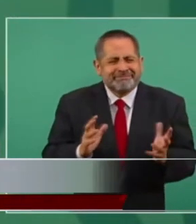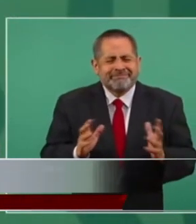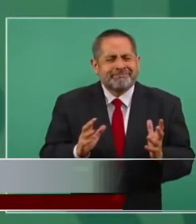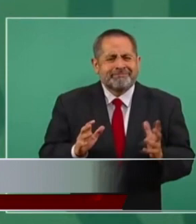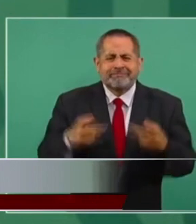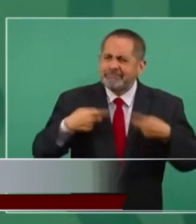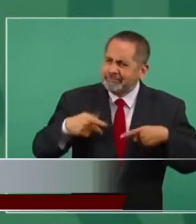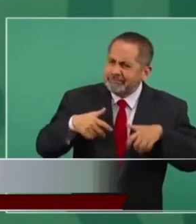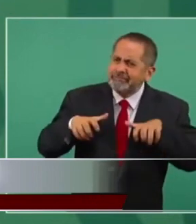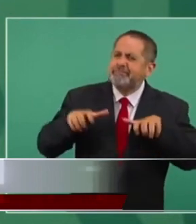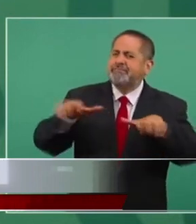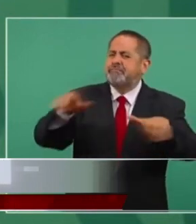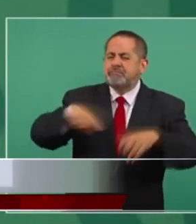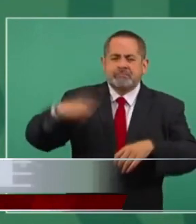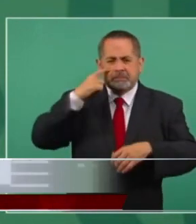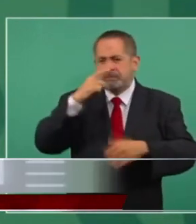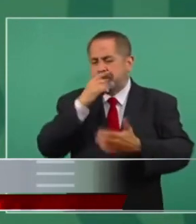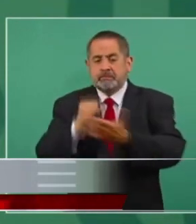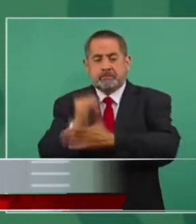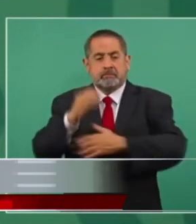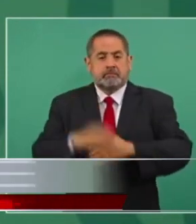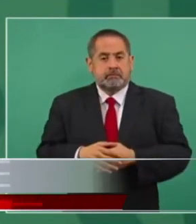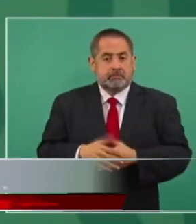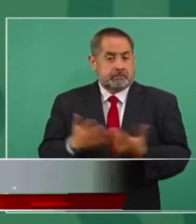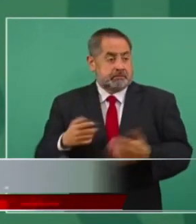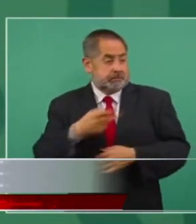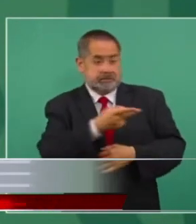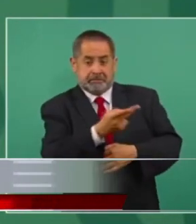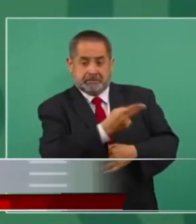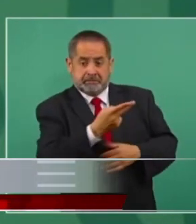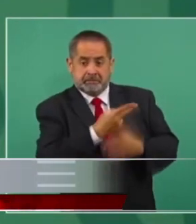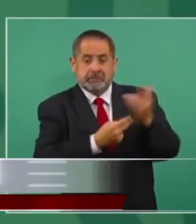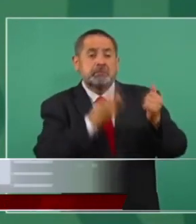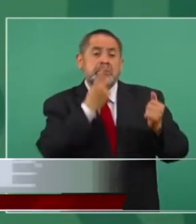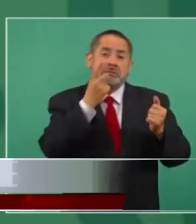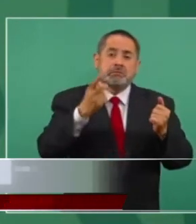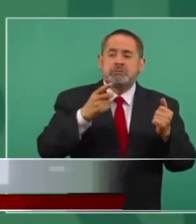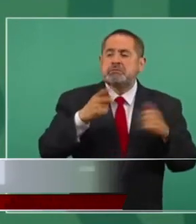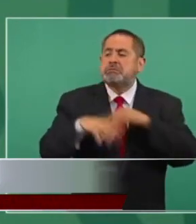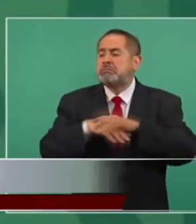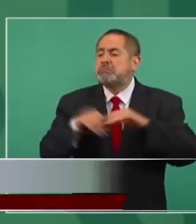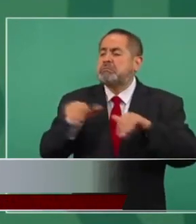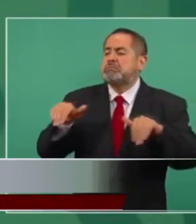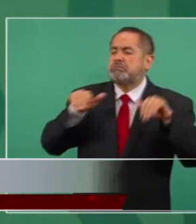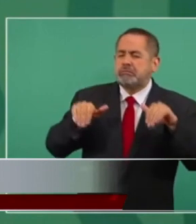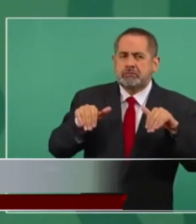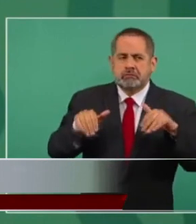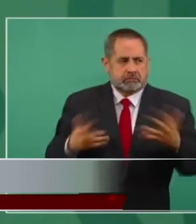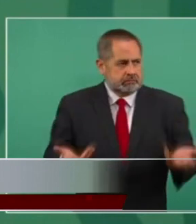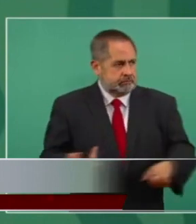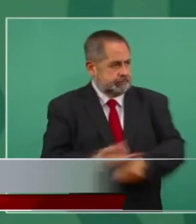entonces cuando dice no vamos a participar ¿en qué quedamos?